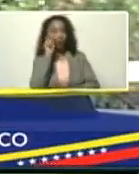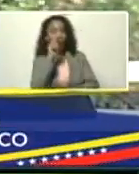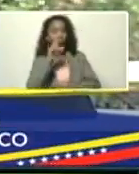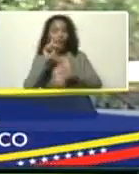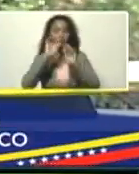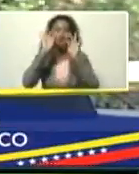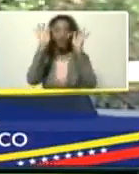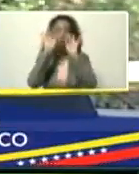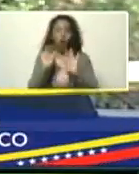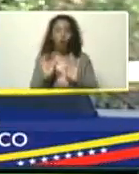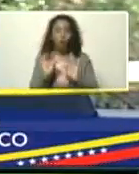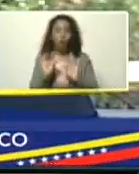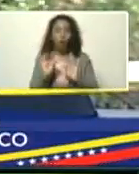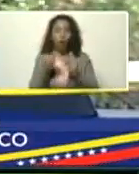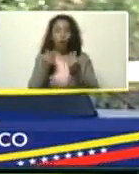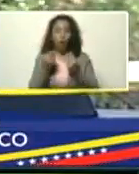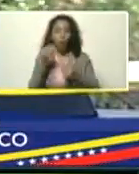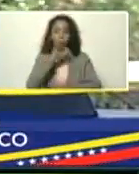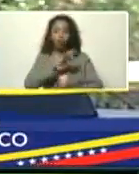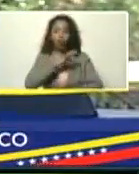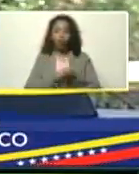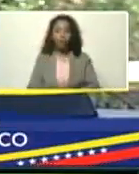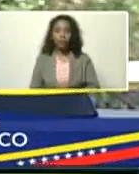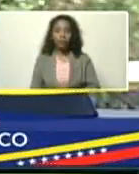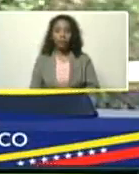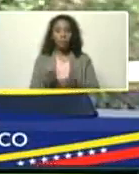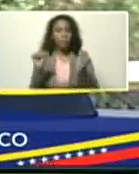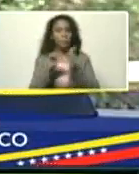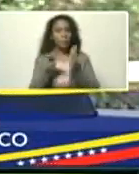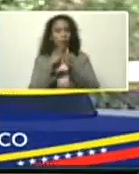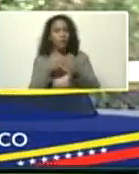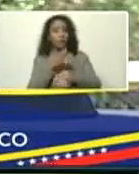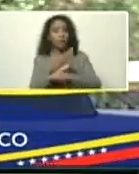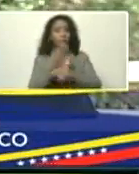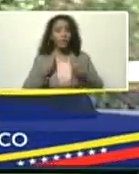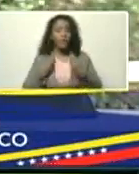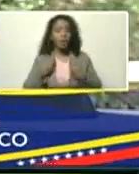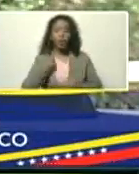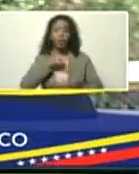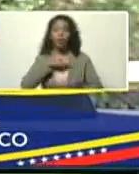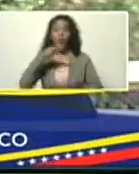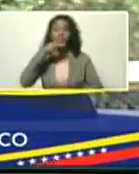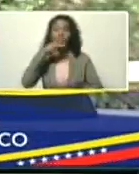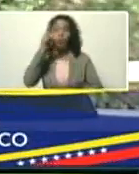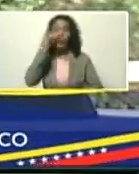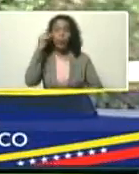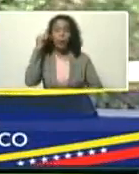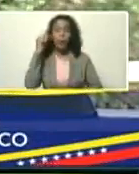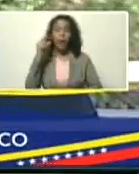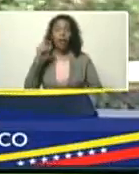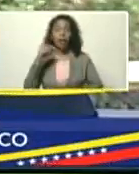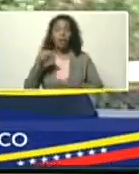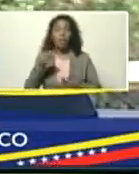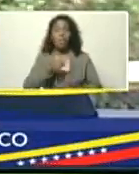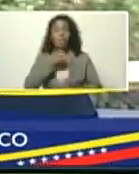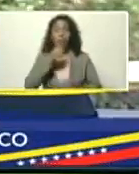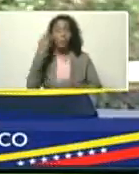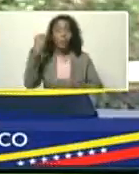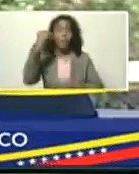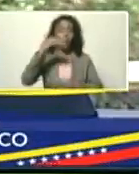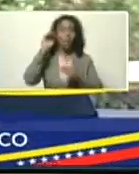del modelo económico y social, en donde vayan a vivir nuestros nietos, nietas, bisnietos, tataranietos,